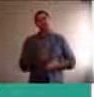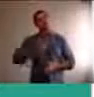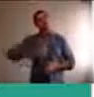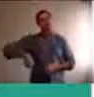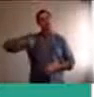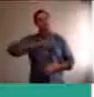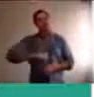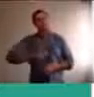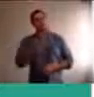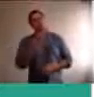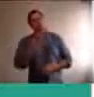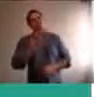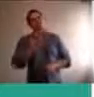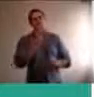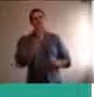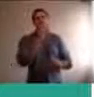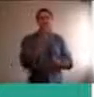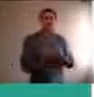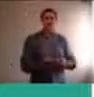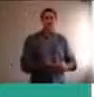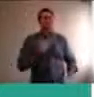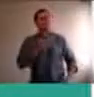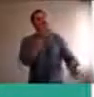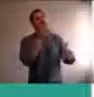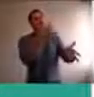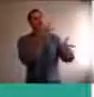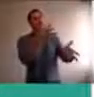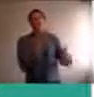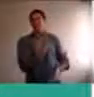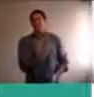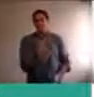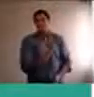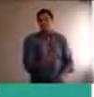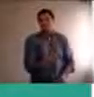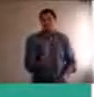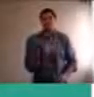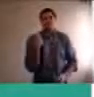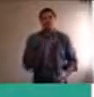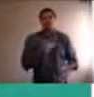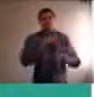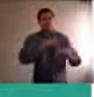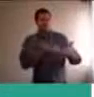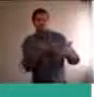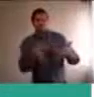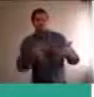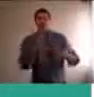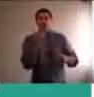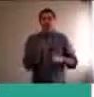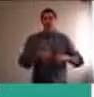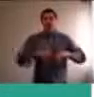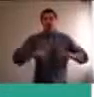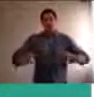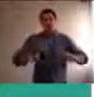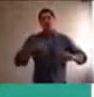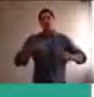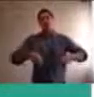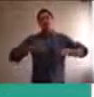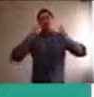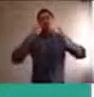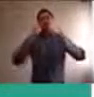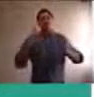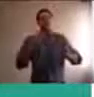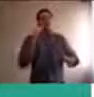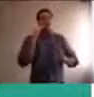maneja los gritos, sino que, lo que uno hace, de esta manera, también es prevenir, este tipo de situaciones, para no llegar a esos picos.